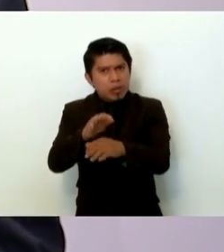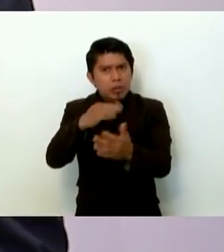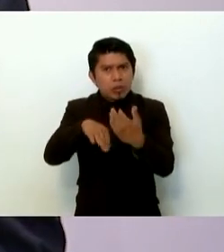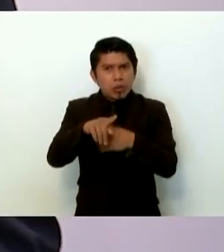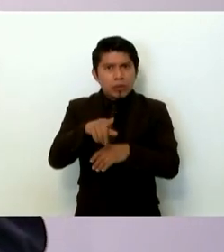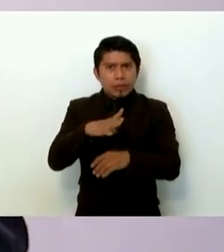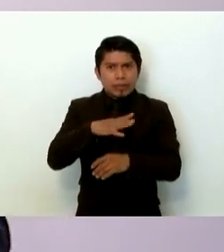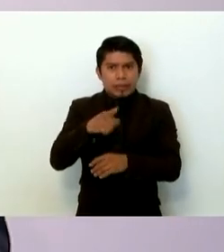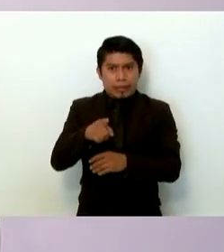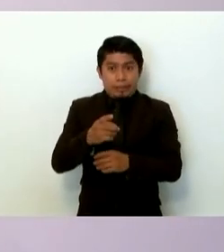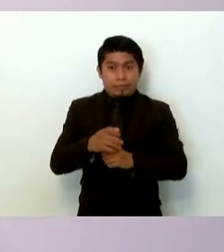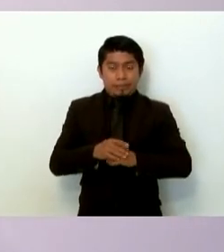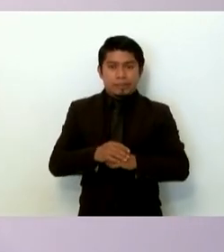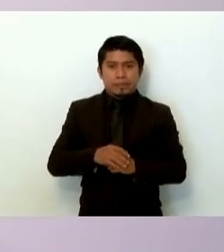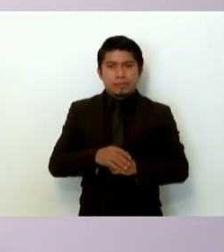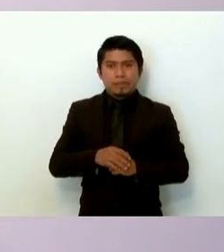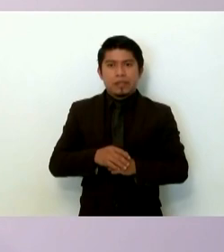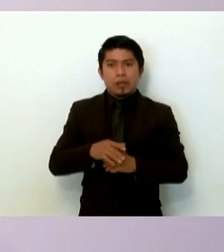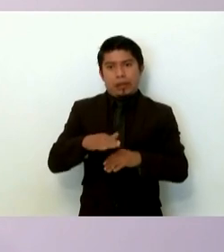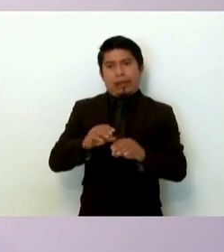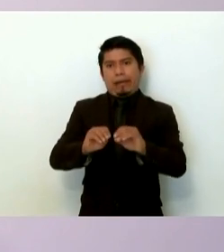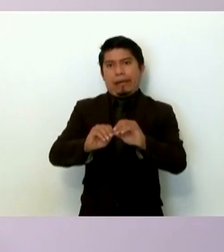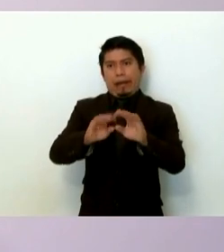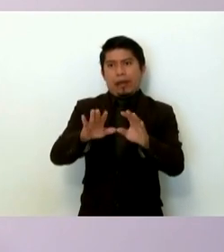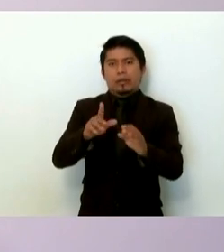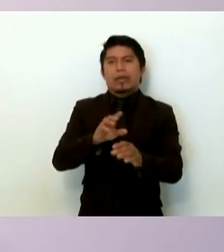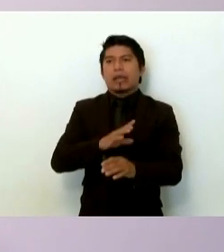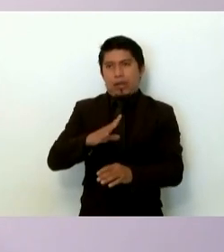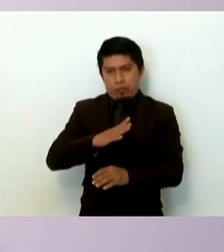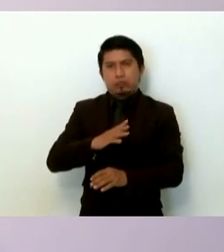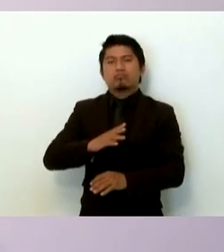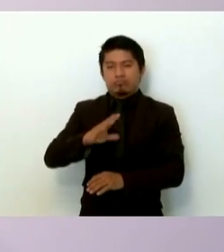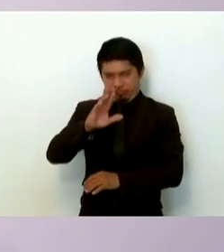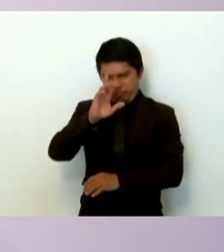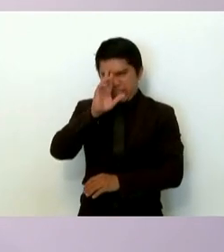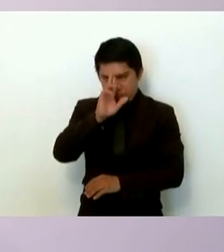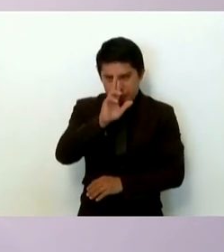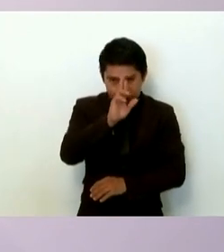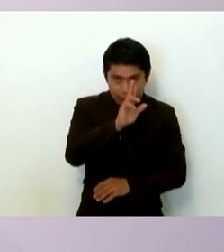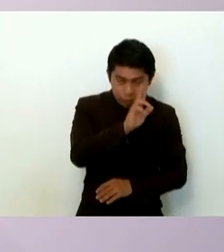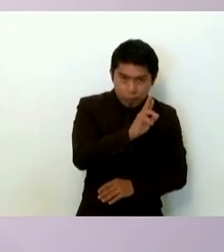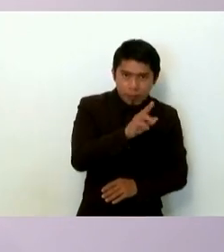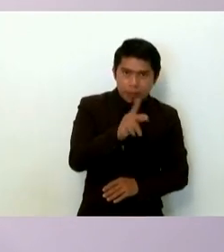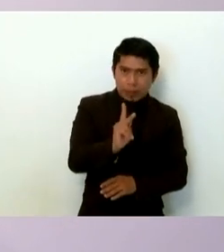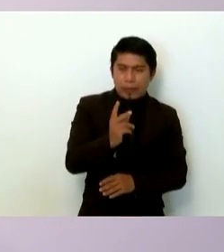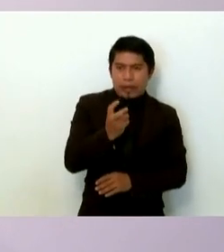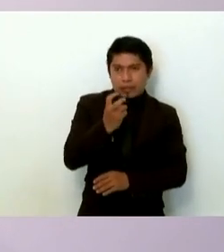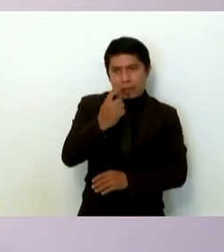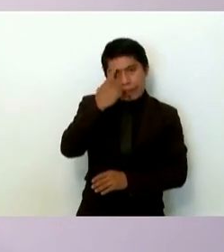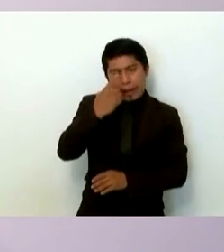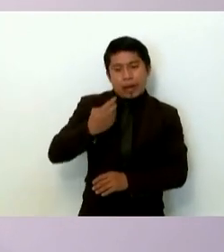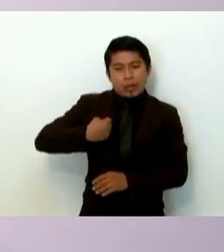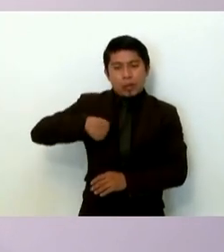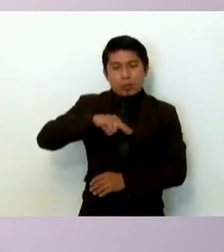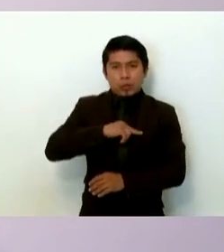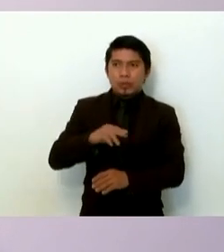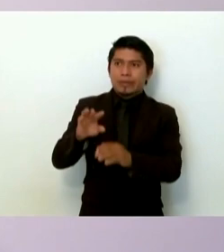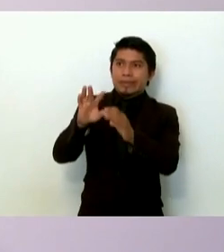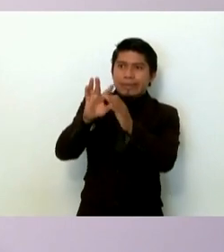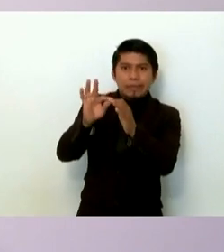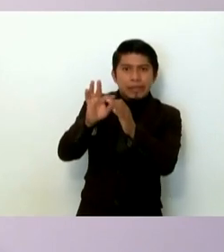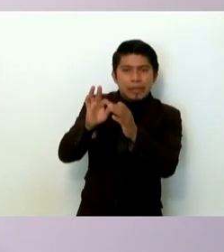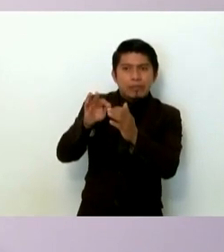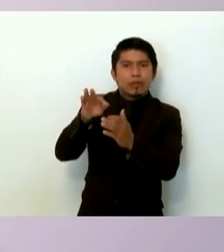presunción de inocencia. Y por supuesto que lo hemos respetado, pero eso no está para que nosotros señalemos